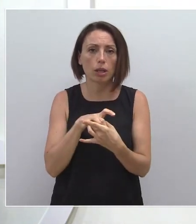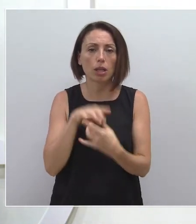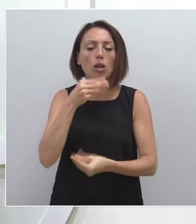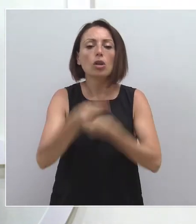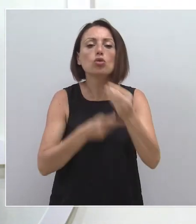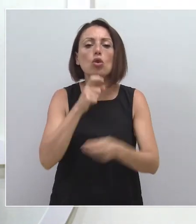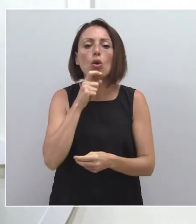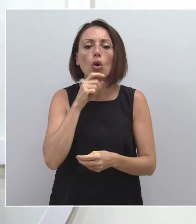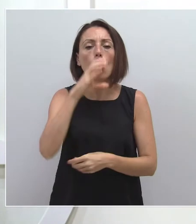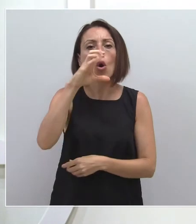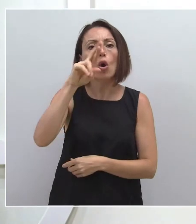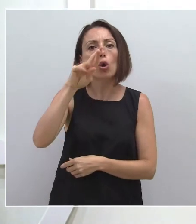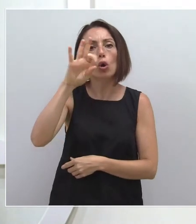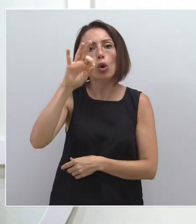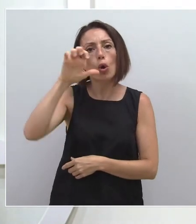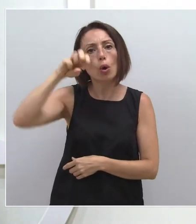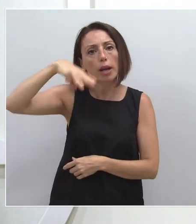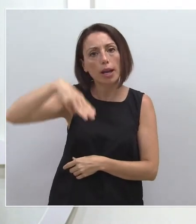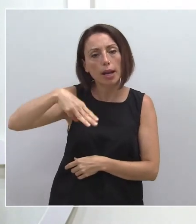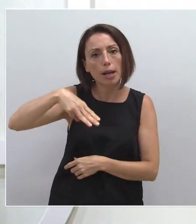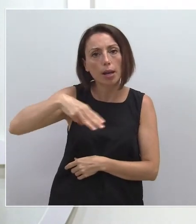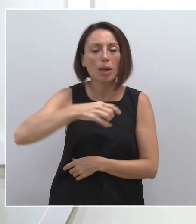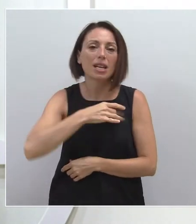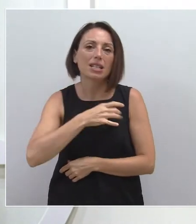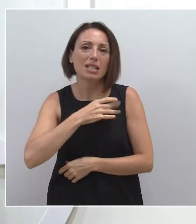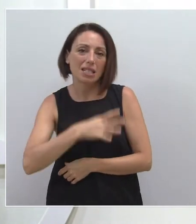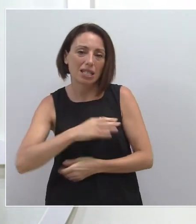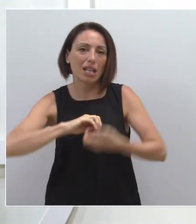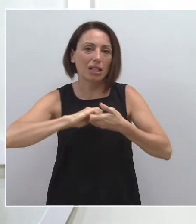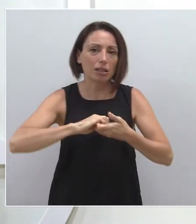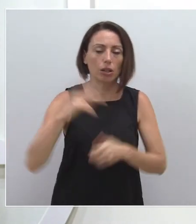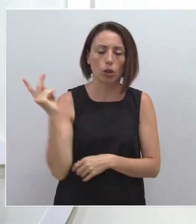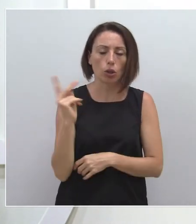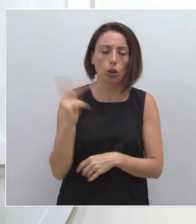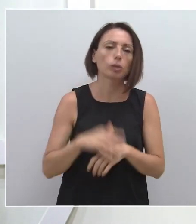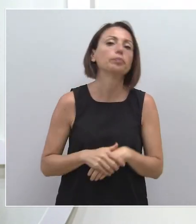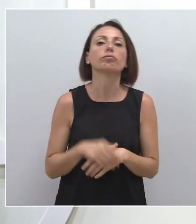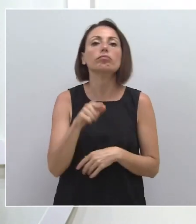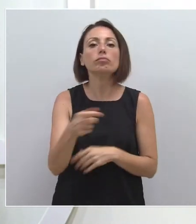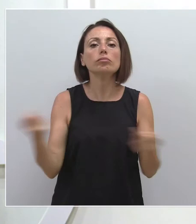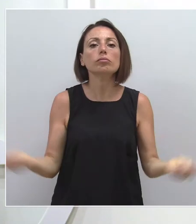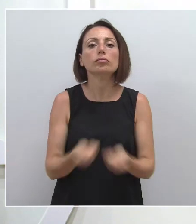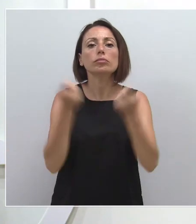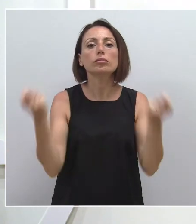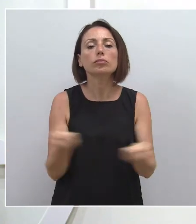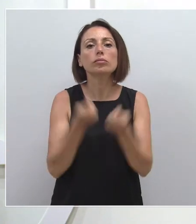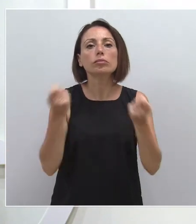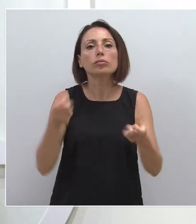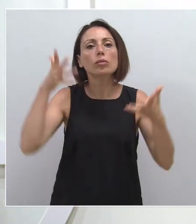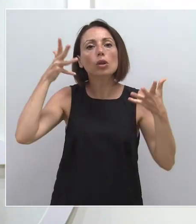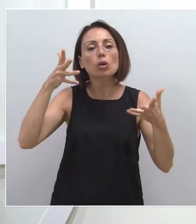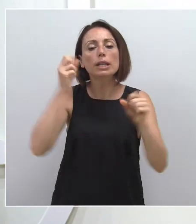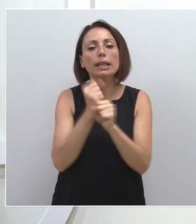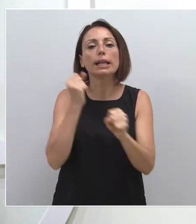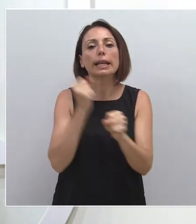través de CROEM y de UGT y Comisiones Obreras, esa campaña que lanzó recientemente la Consejería de